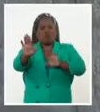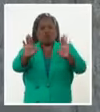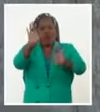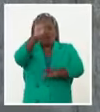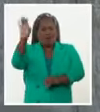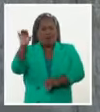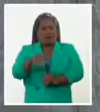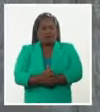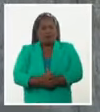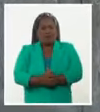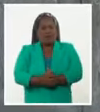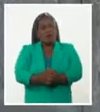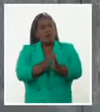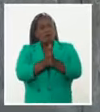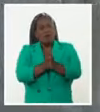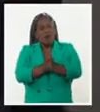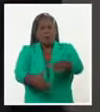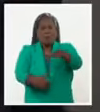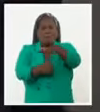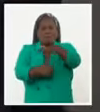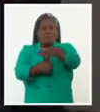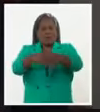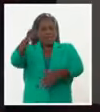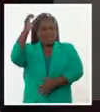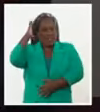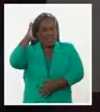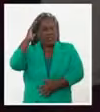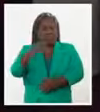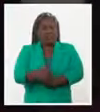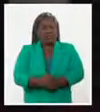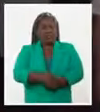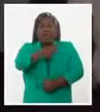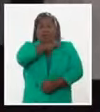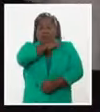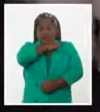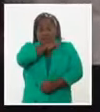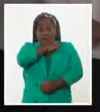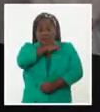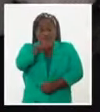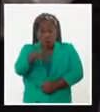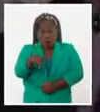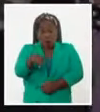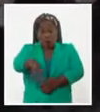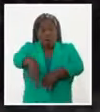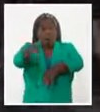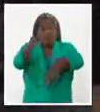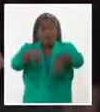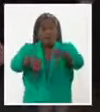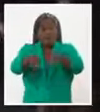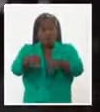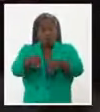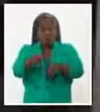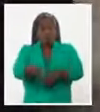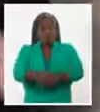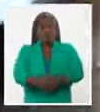por favor, muy querido presidente, con nuestra directora, Jesús Perla, que se debe de la taja.